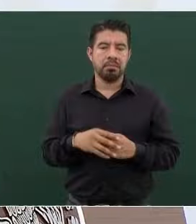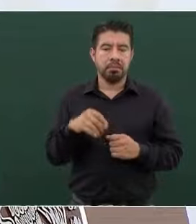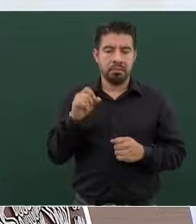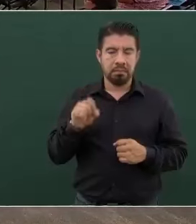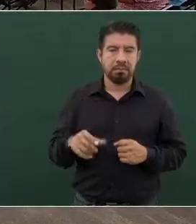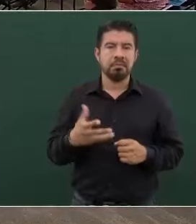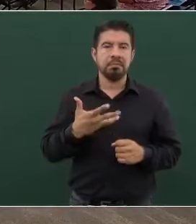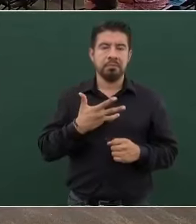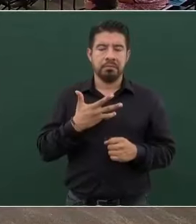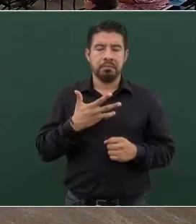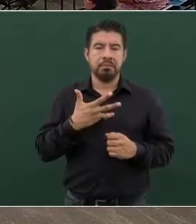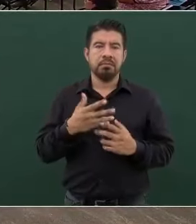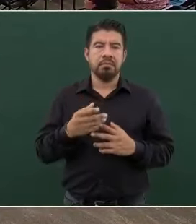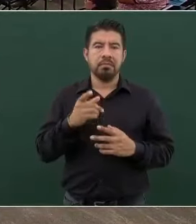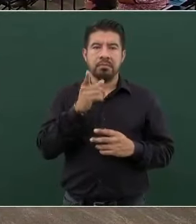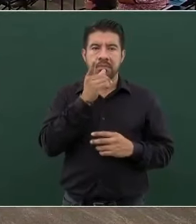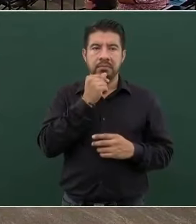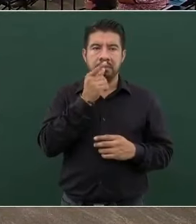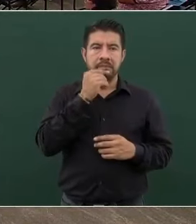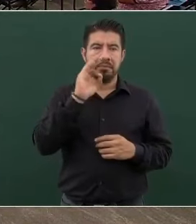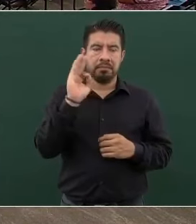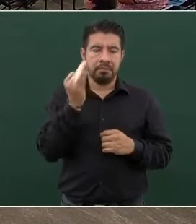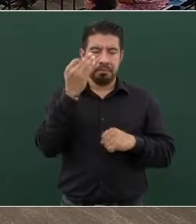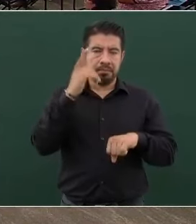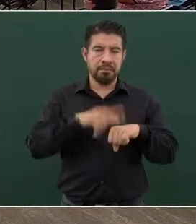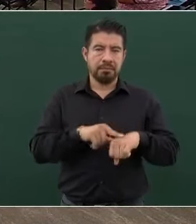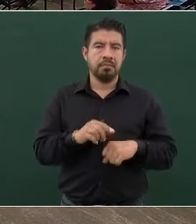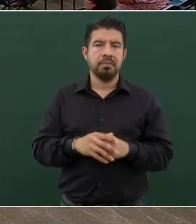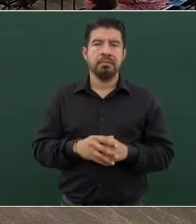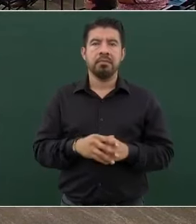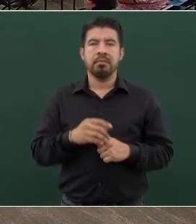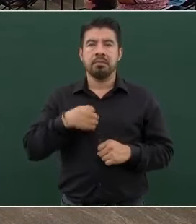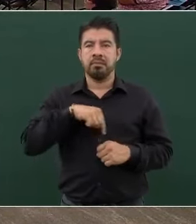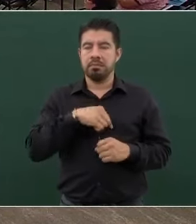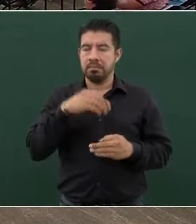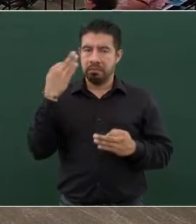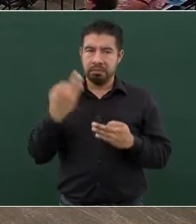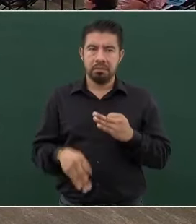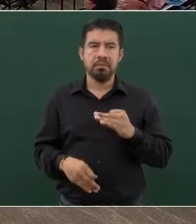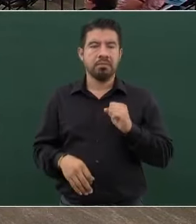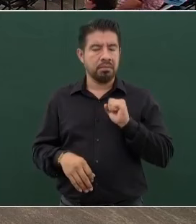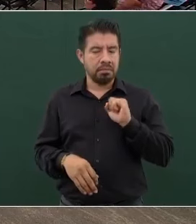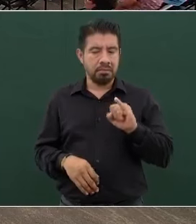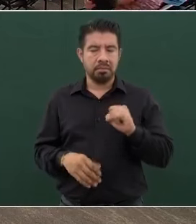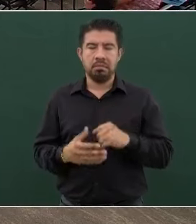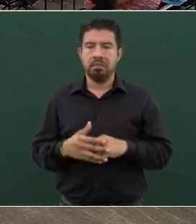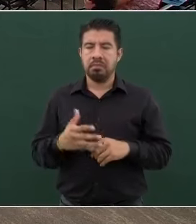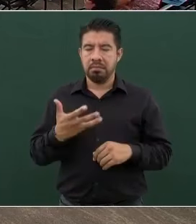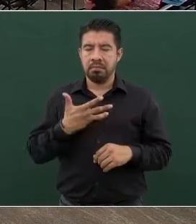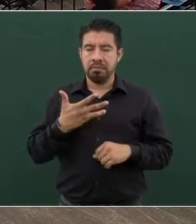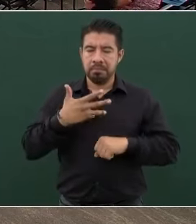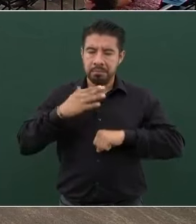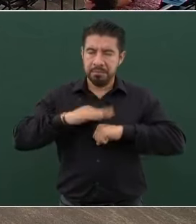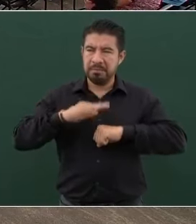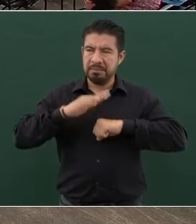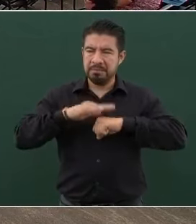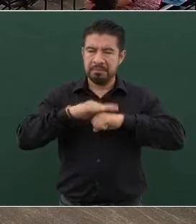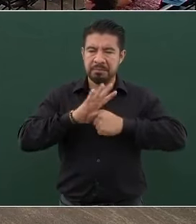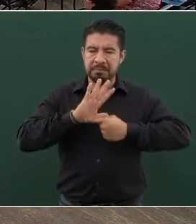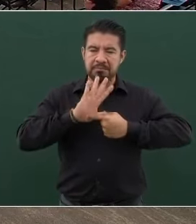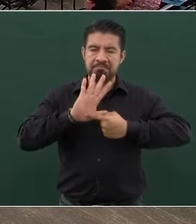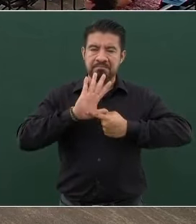Y como la vida pública es cada vez más pública,